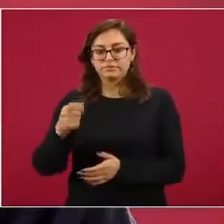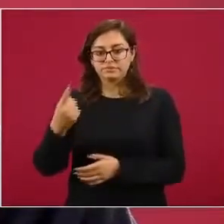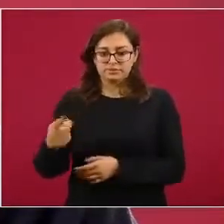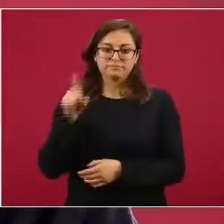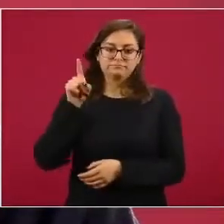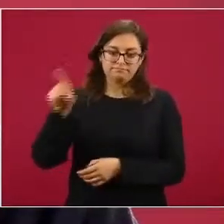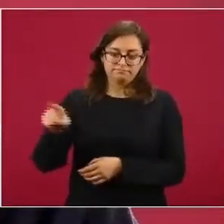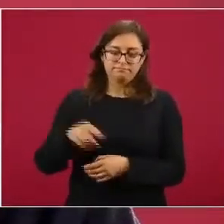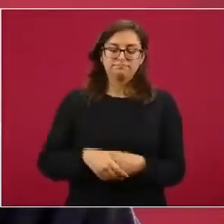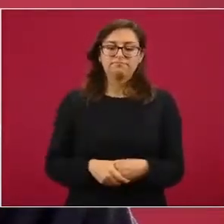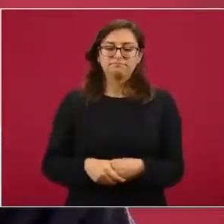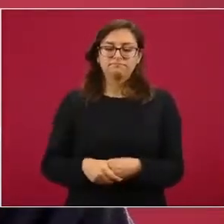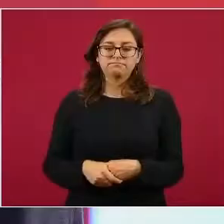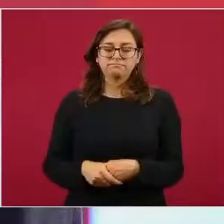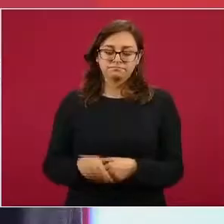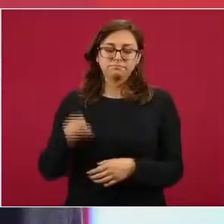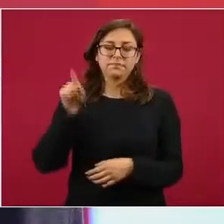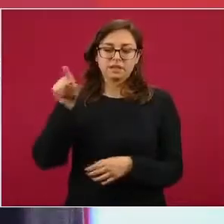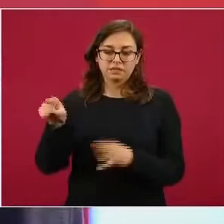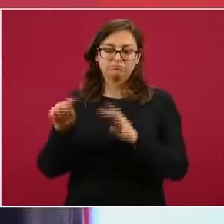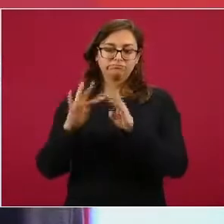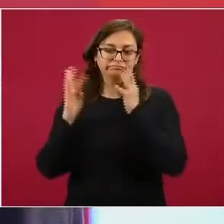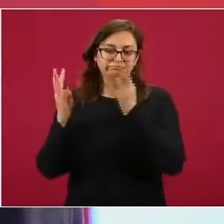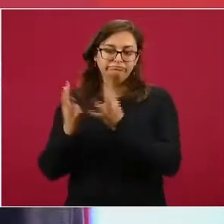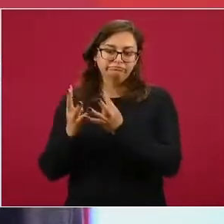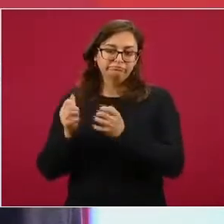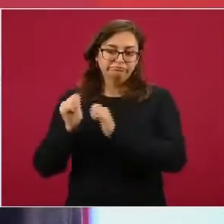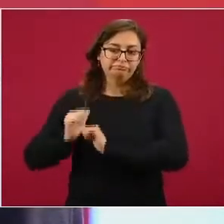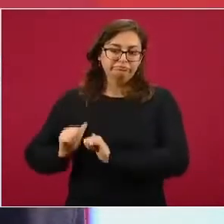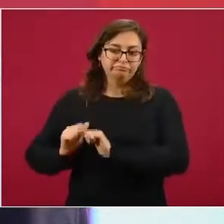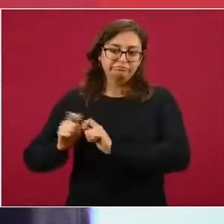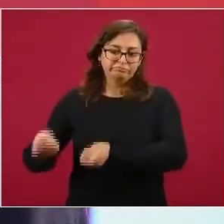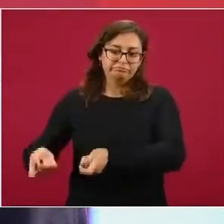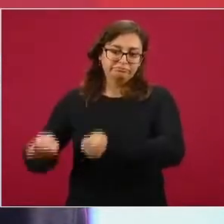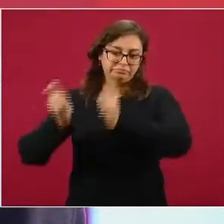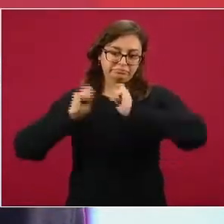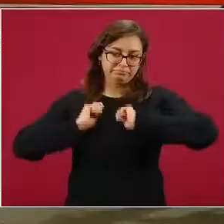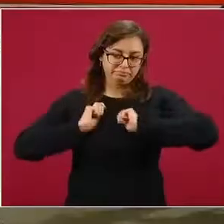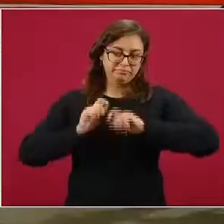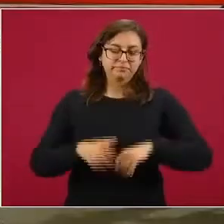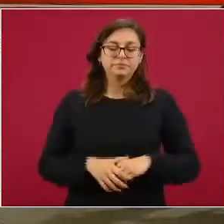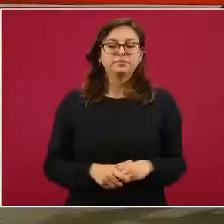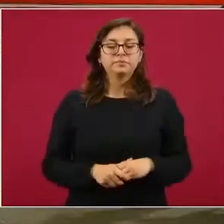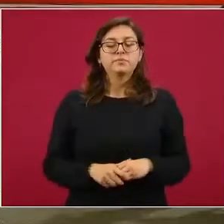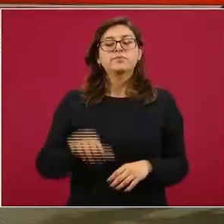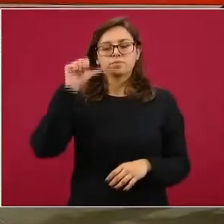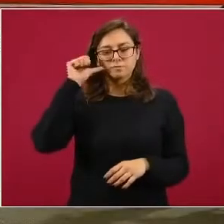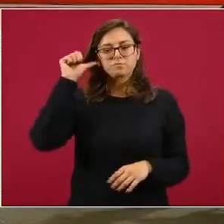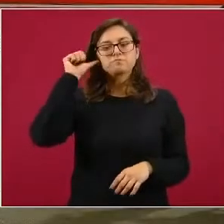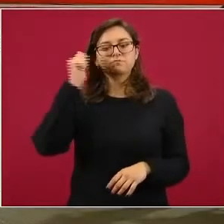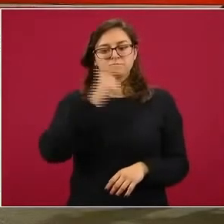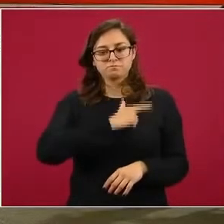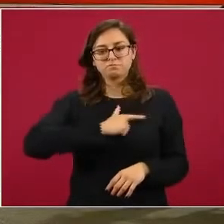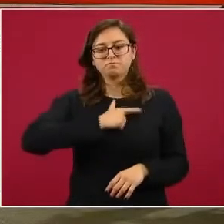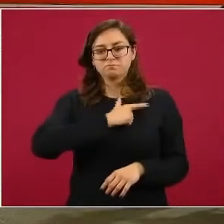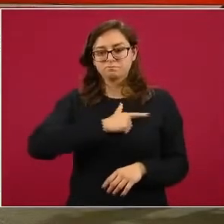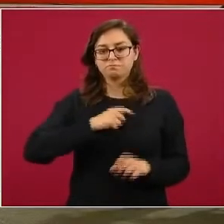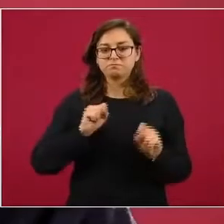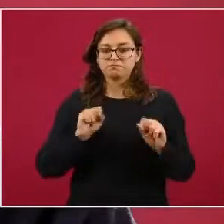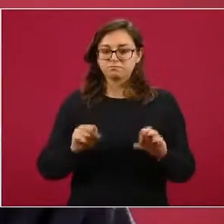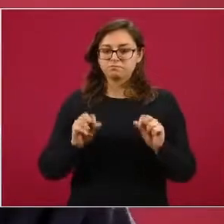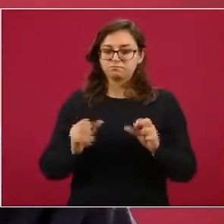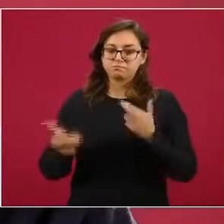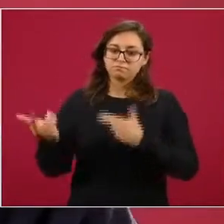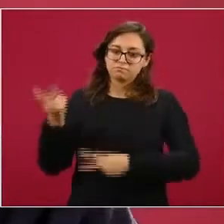Páscuaro, Michoacán. Y él y el cabildo nos confirieron esta condecoración. Ayer tuve el gusto de recibirlo en mi oficina, lo cual le